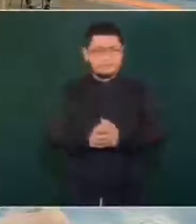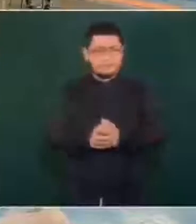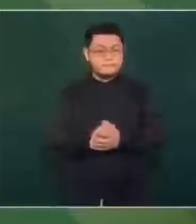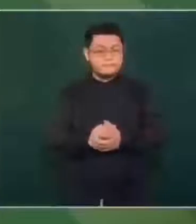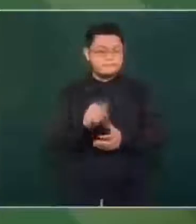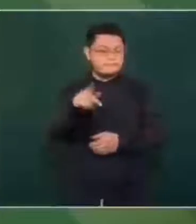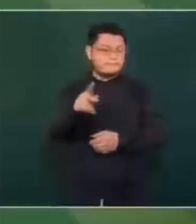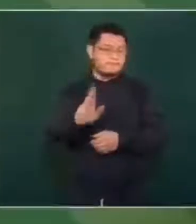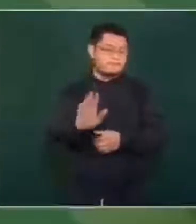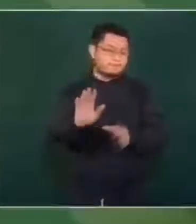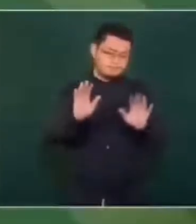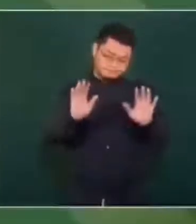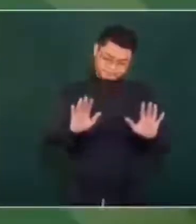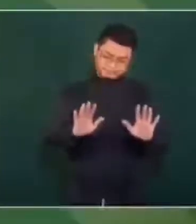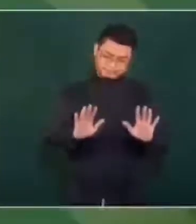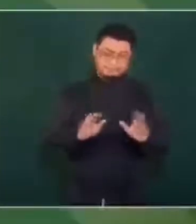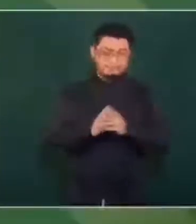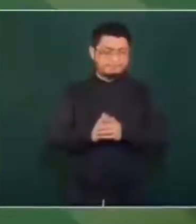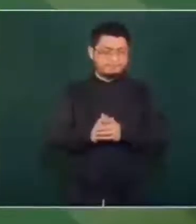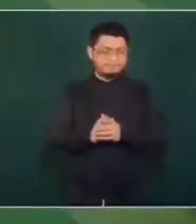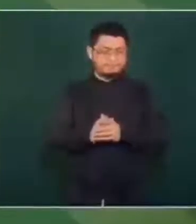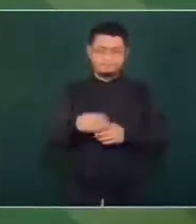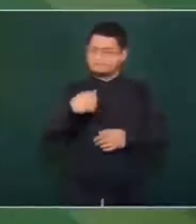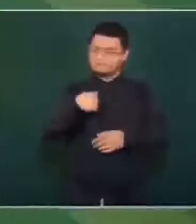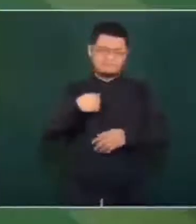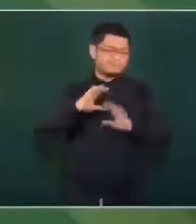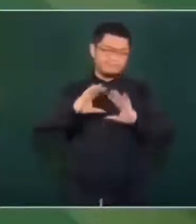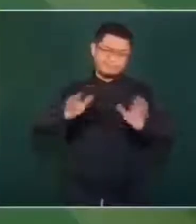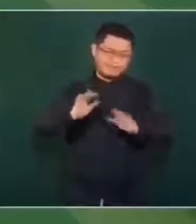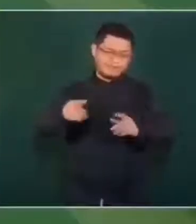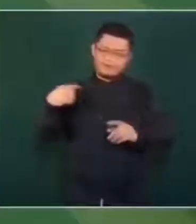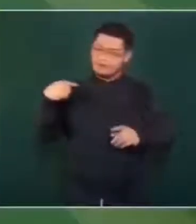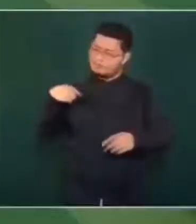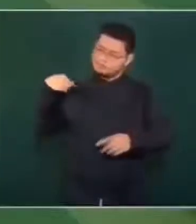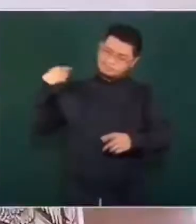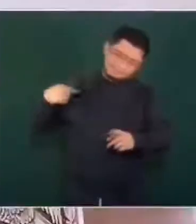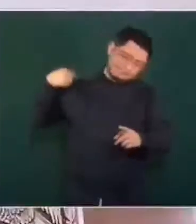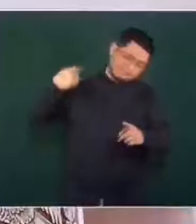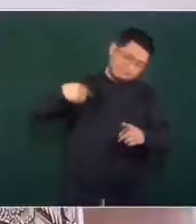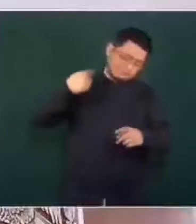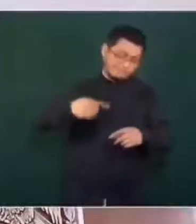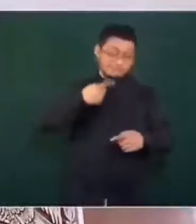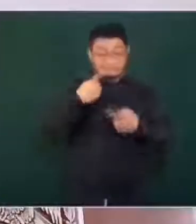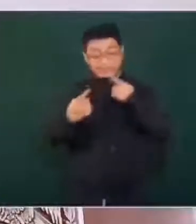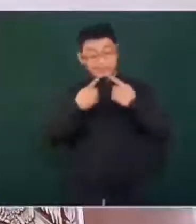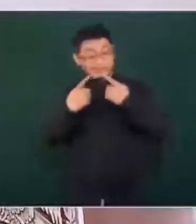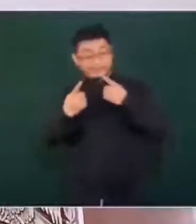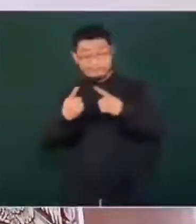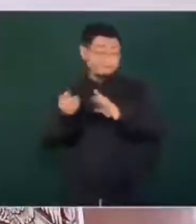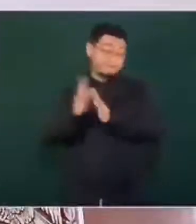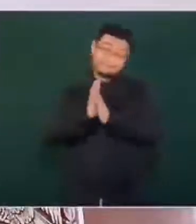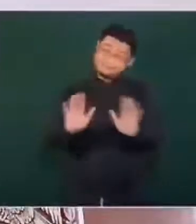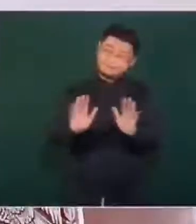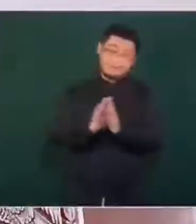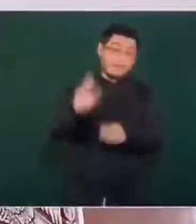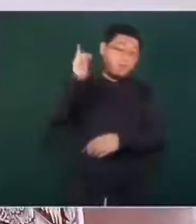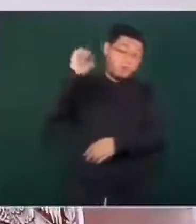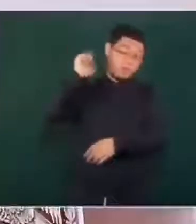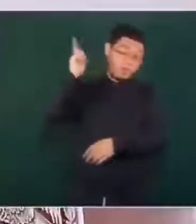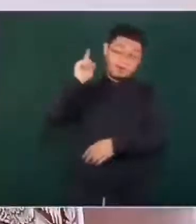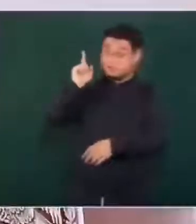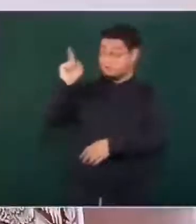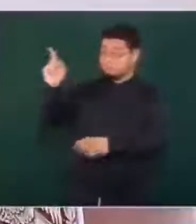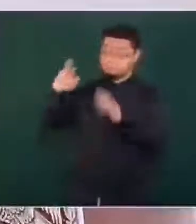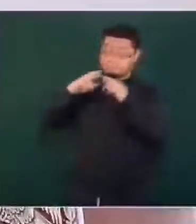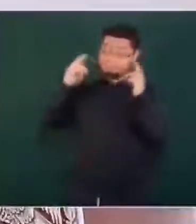he hablado bastante sobre esto y ojalá y se regresen a clases presenciales en la UNAM